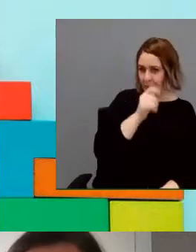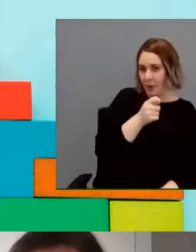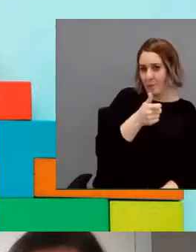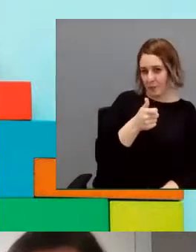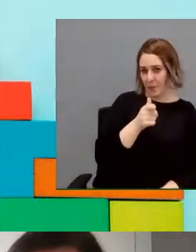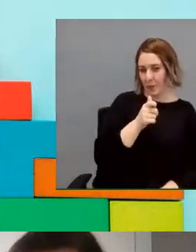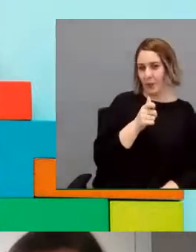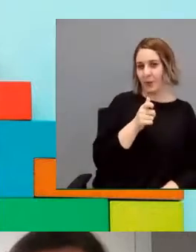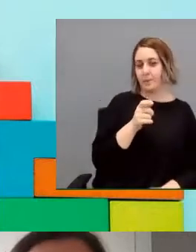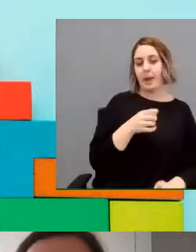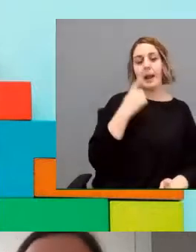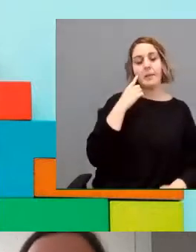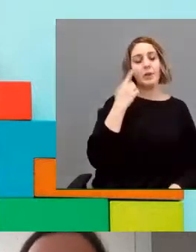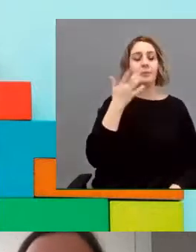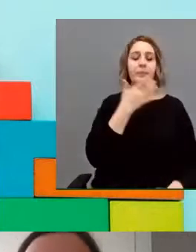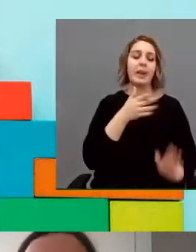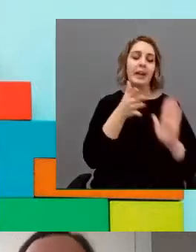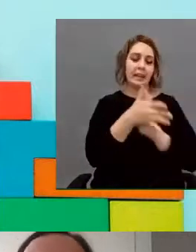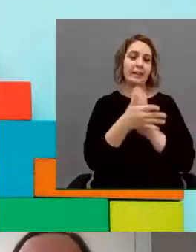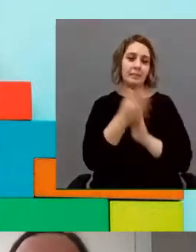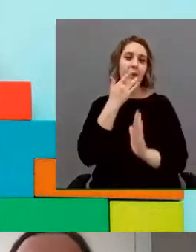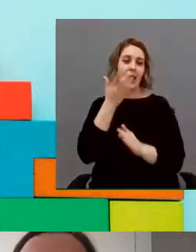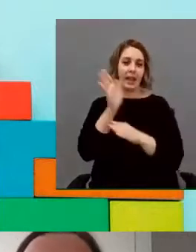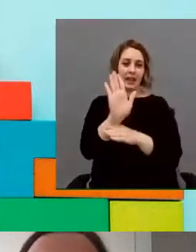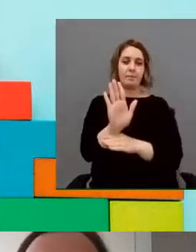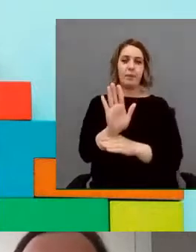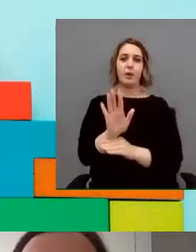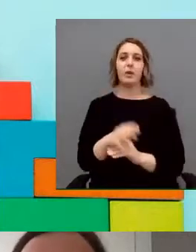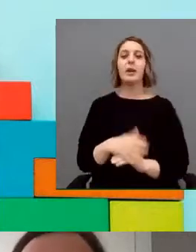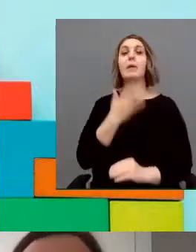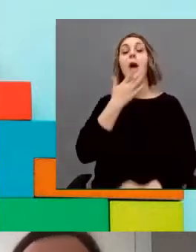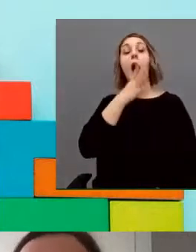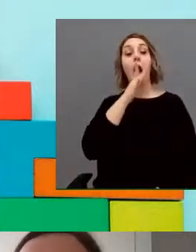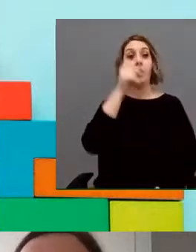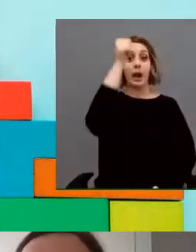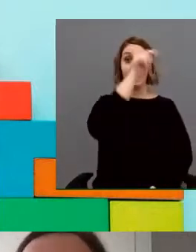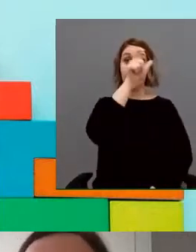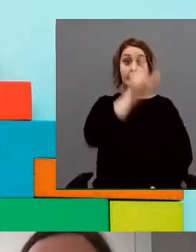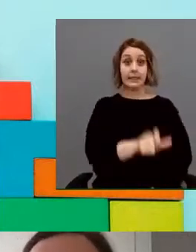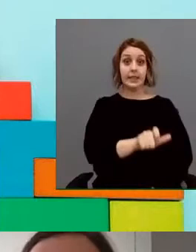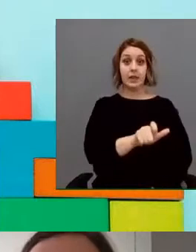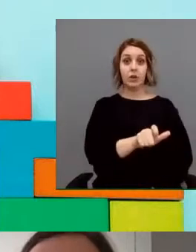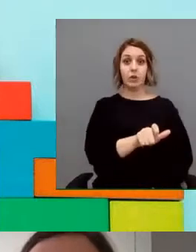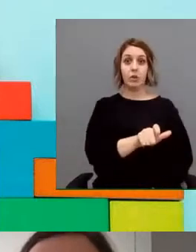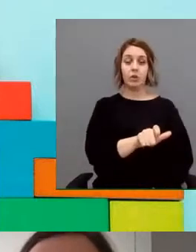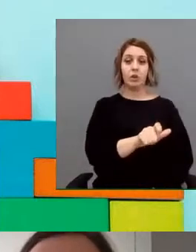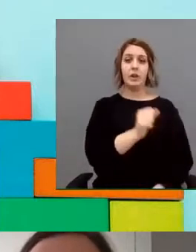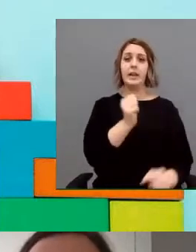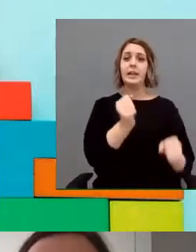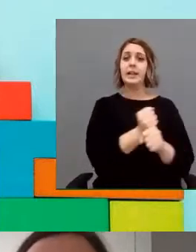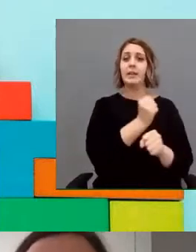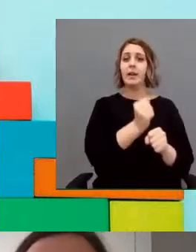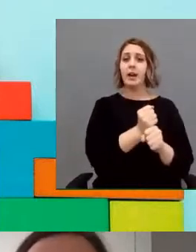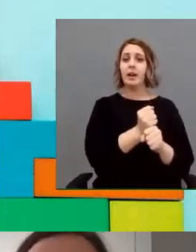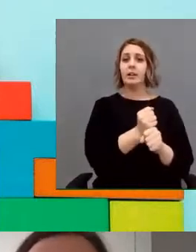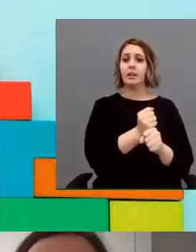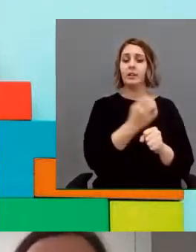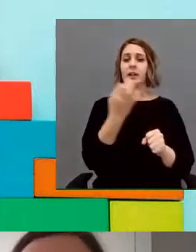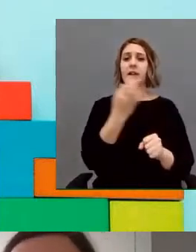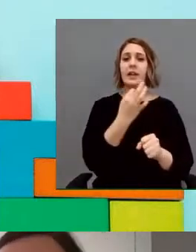entendáis lo que quiero decir. Tengo a chico ahora trabajando en el día que lo que quiere ser es grabador de datos.